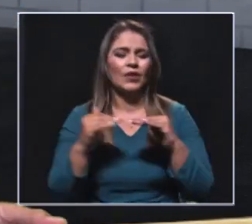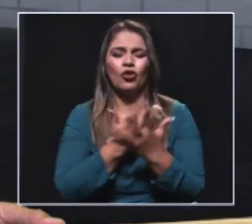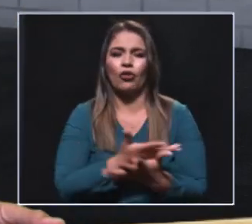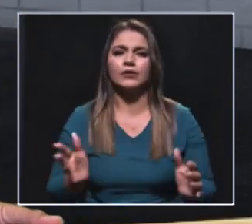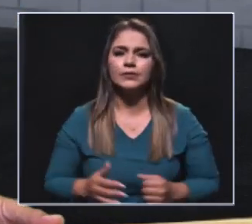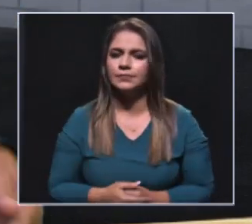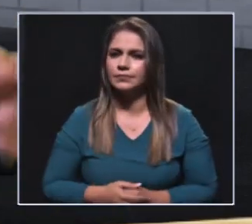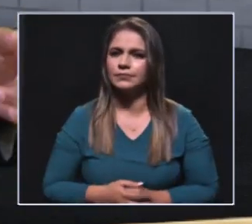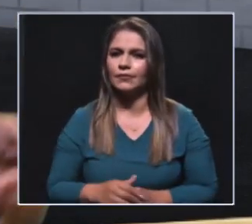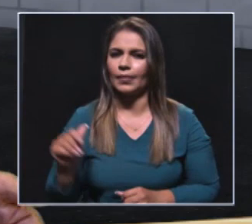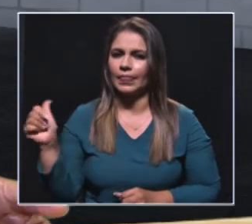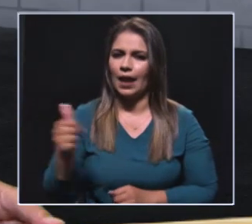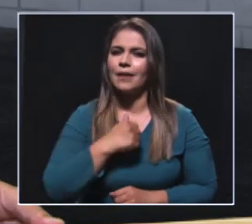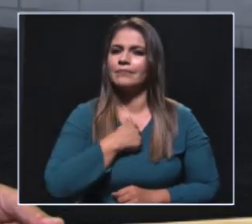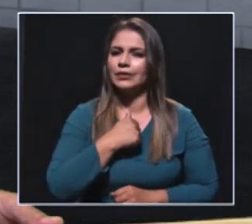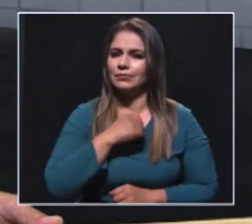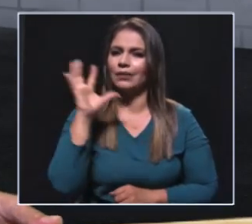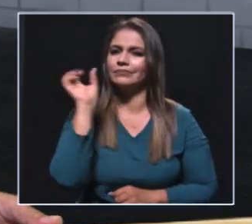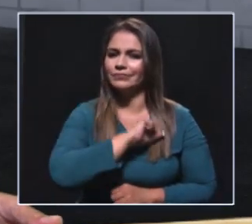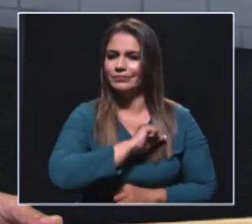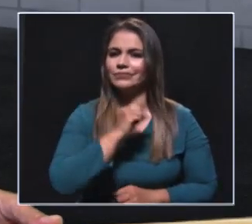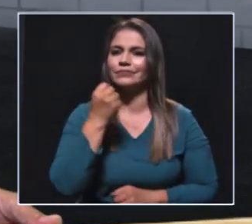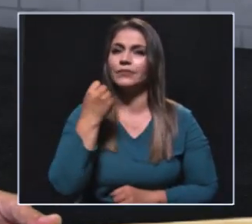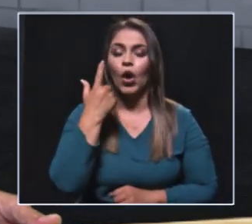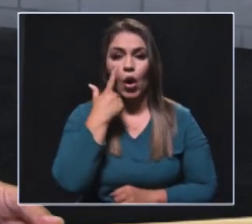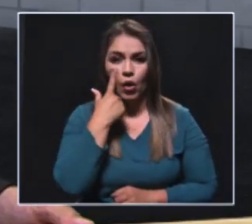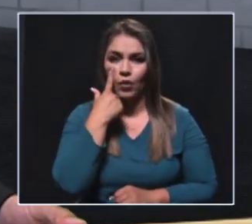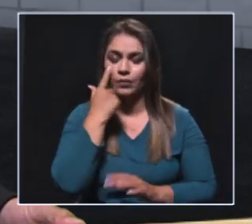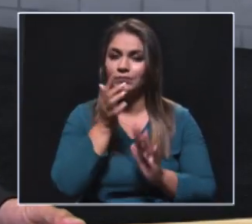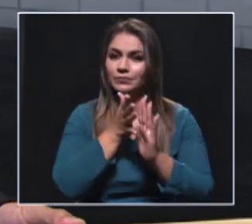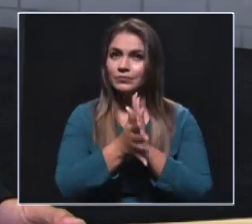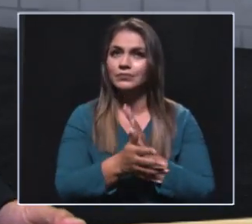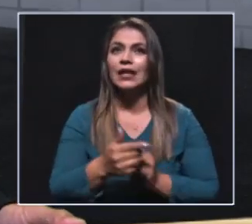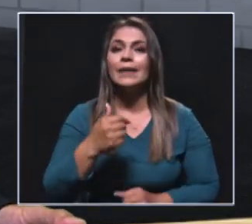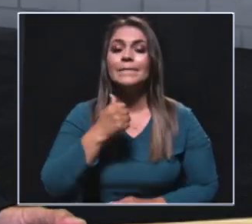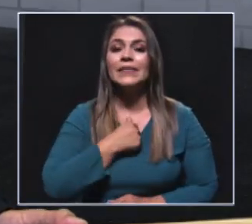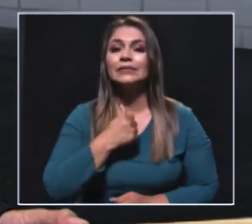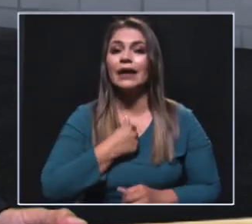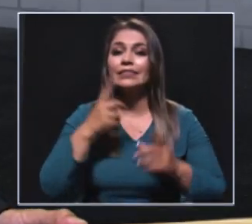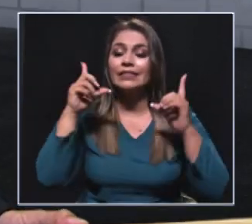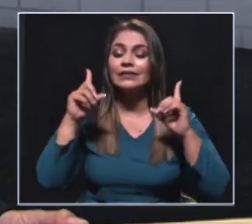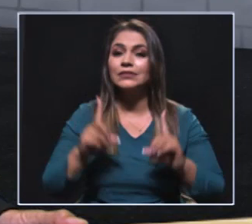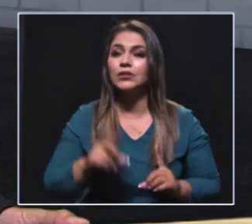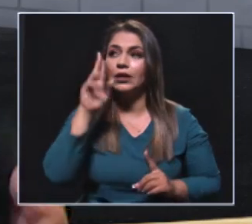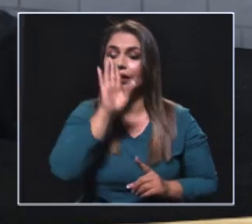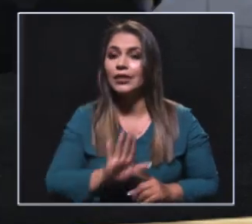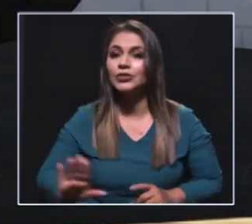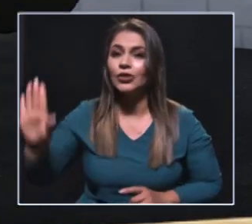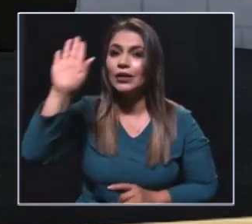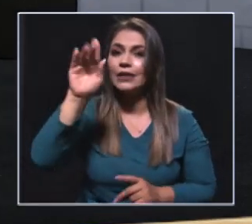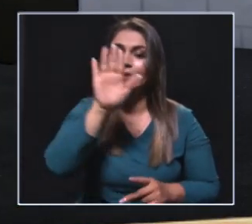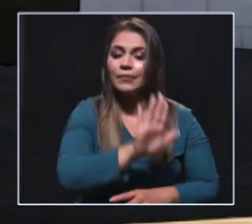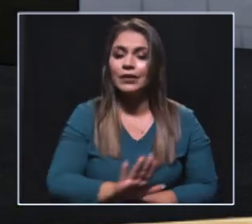de cosas. Pero las mujeres se han dado cuenta que las decisiones, ojo pues con lo que voy a decir, que las decisiones a nivel nacional, departamental y